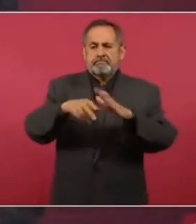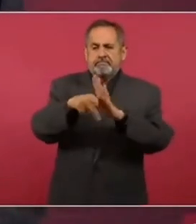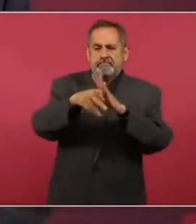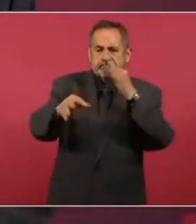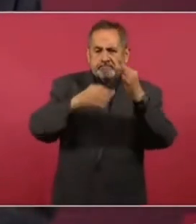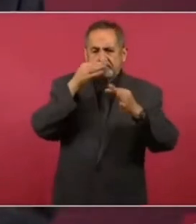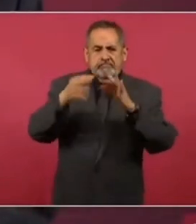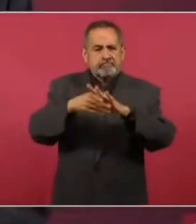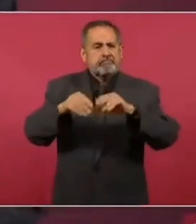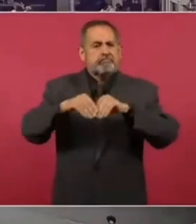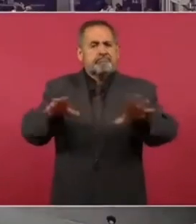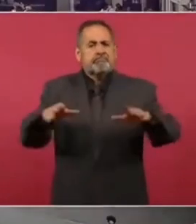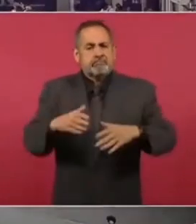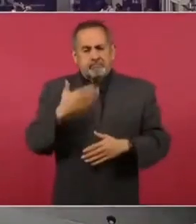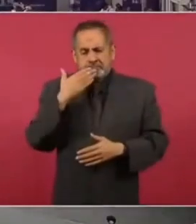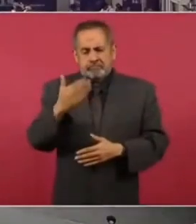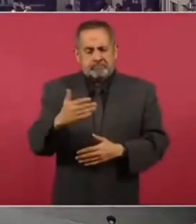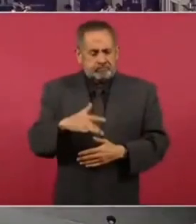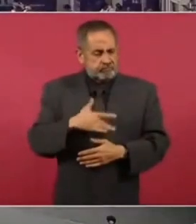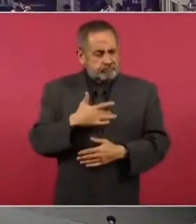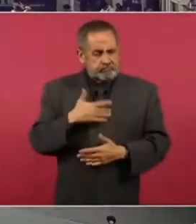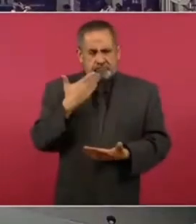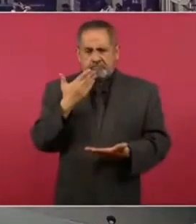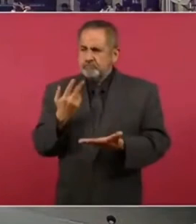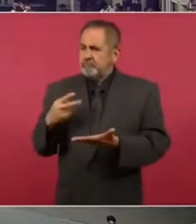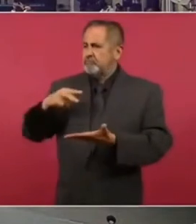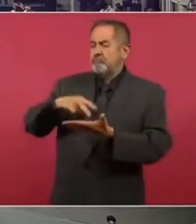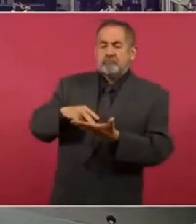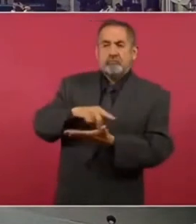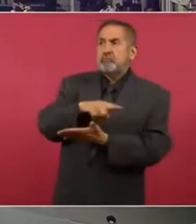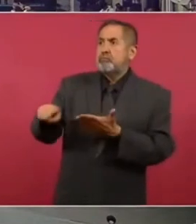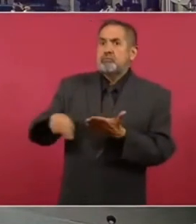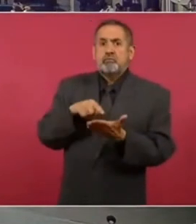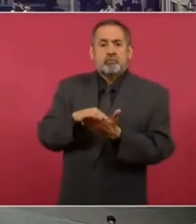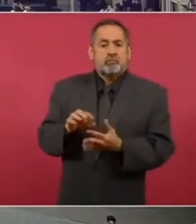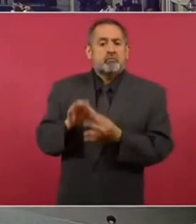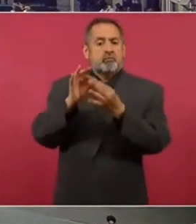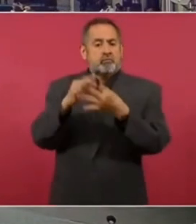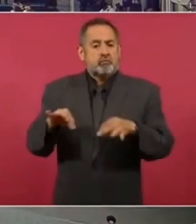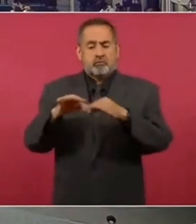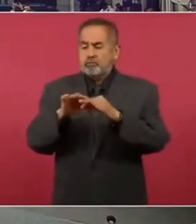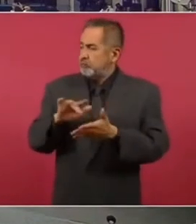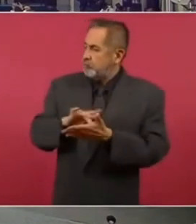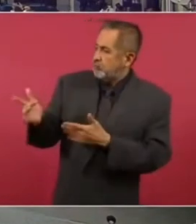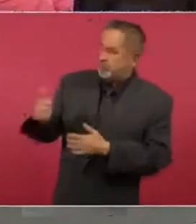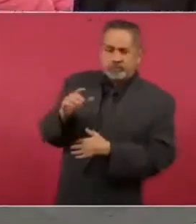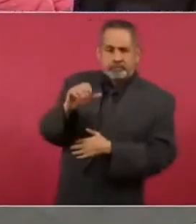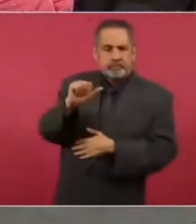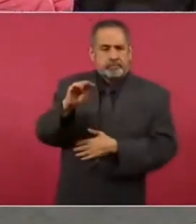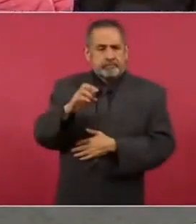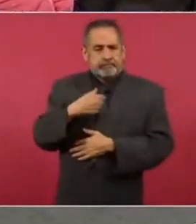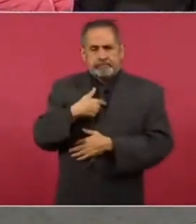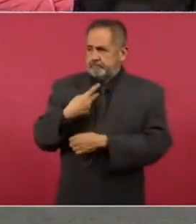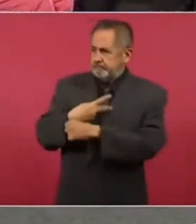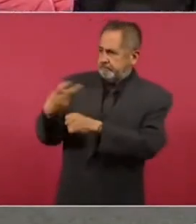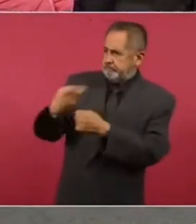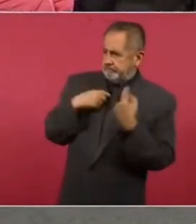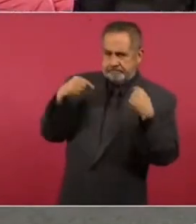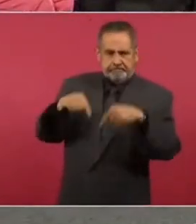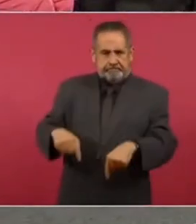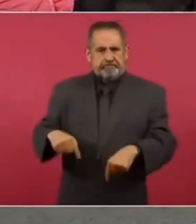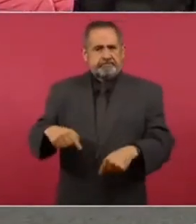comunicación. Es un verdadero privilegio estar en este espacio que nos ha concedido el señor presidente de la República